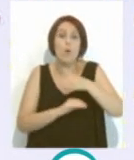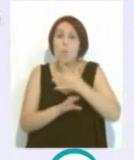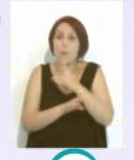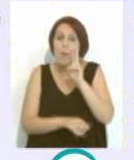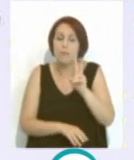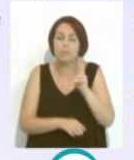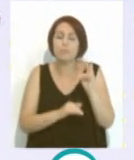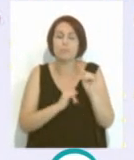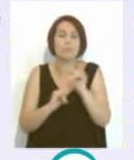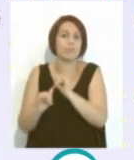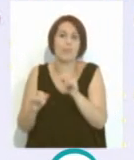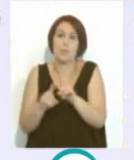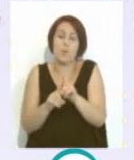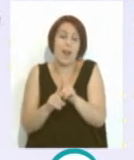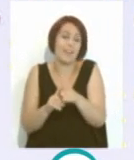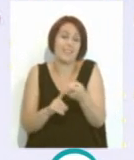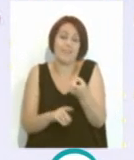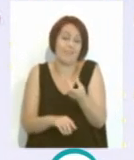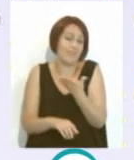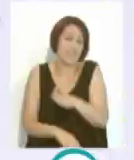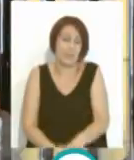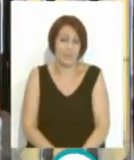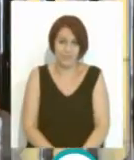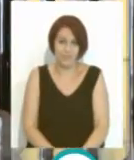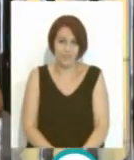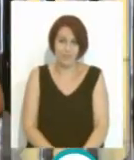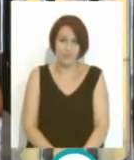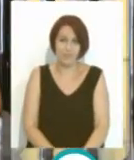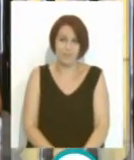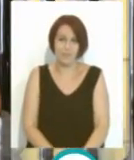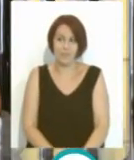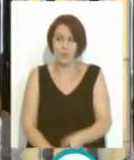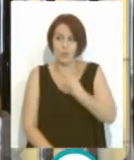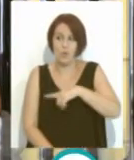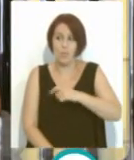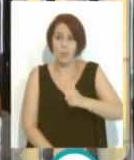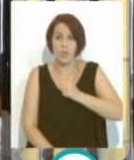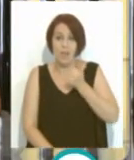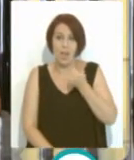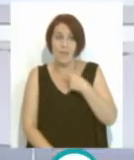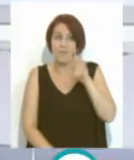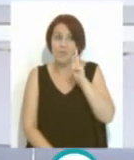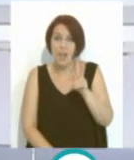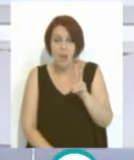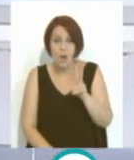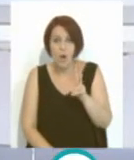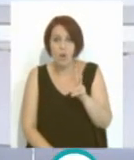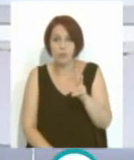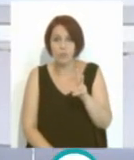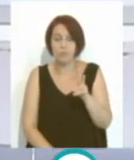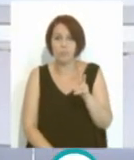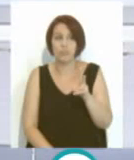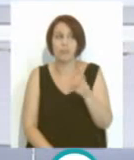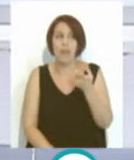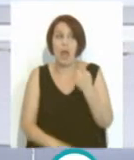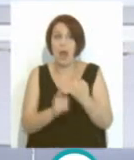disfrutar como, vamos, como enanos. La verdad que hemos tenido oportunidad de verlos, hemos estado en